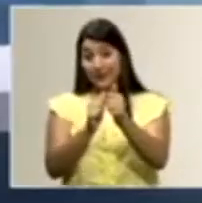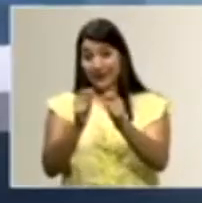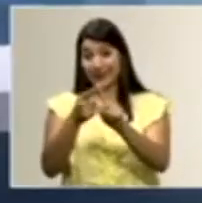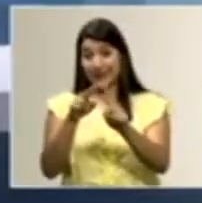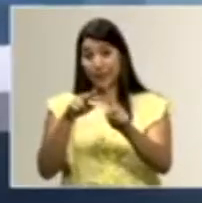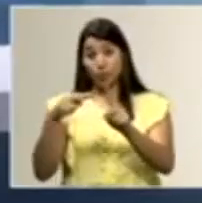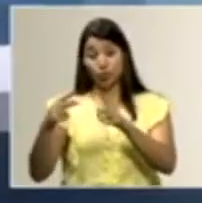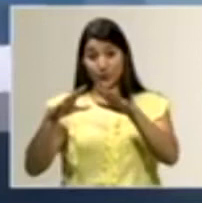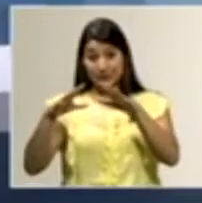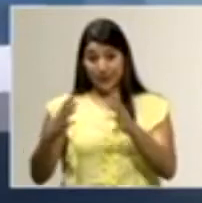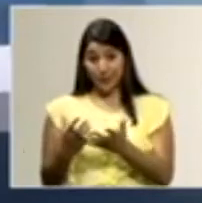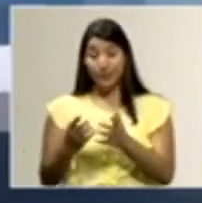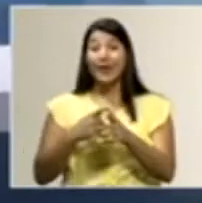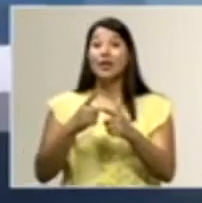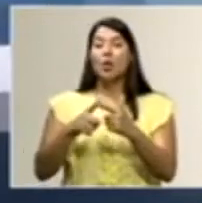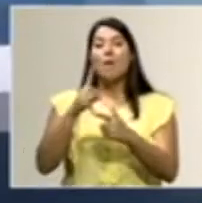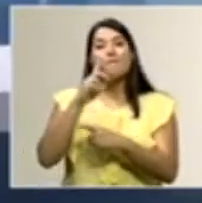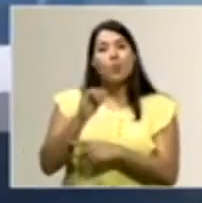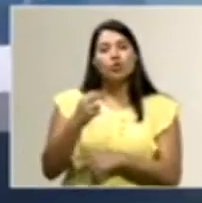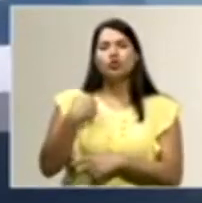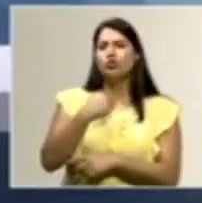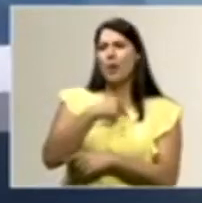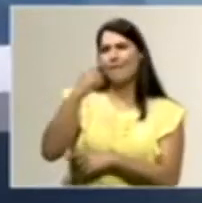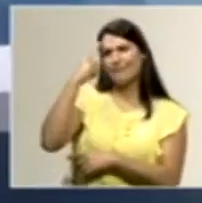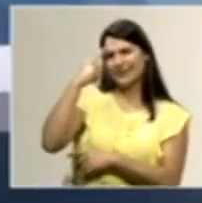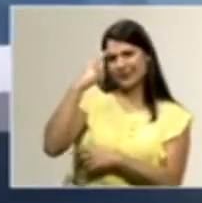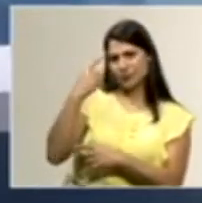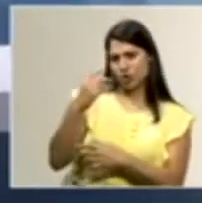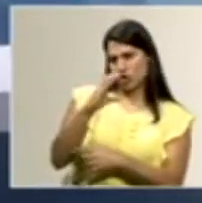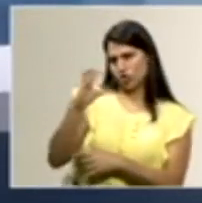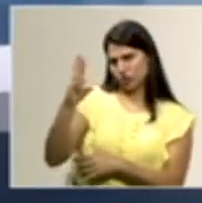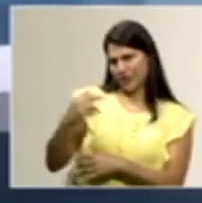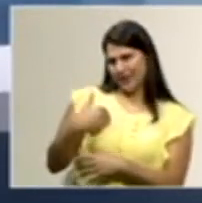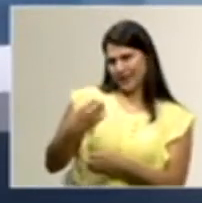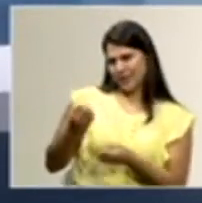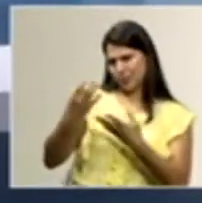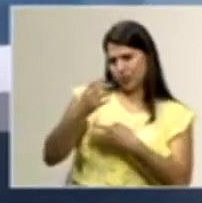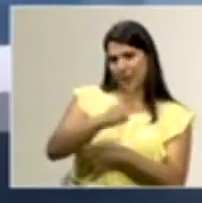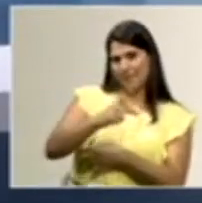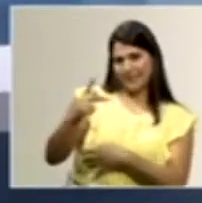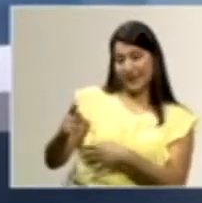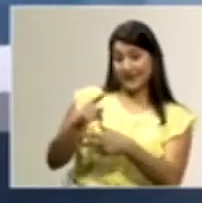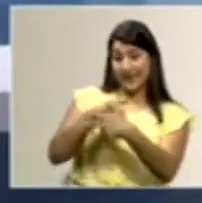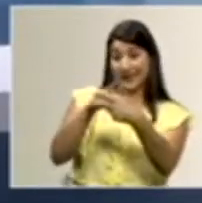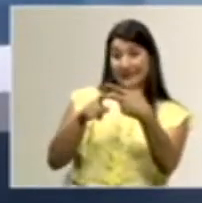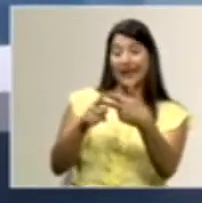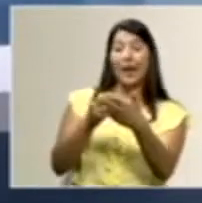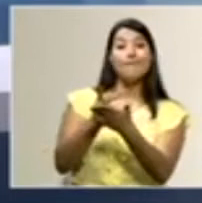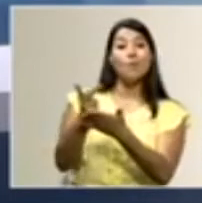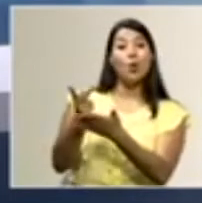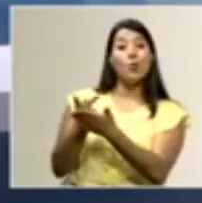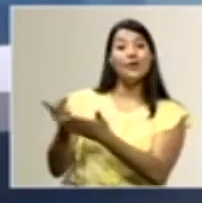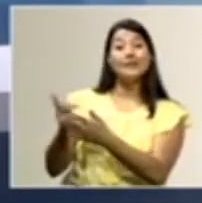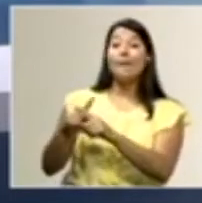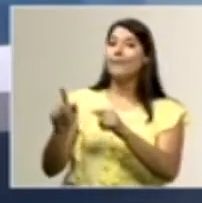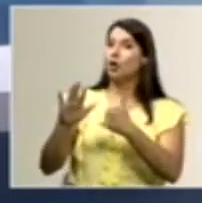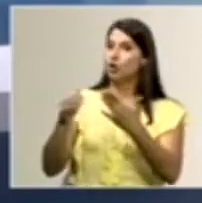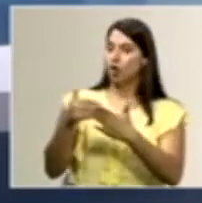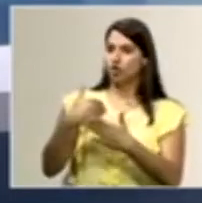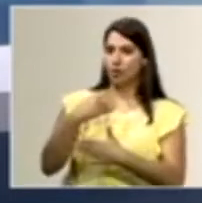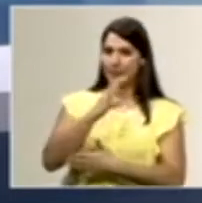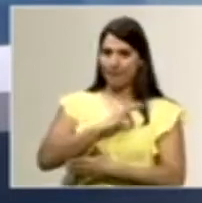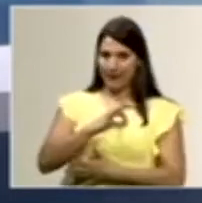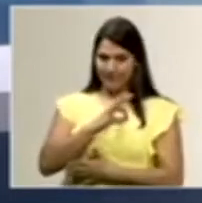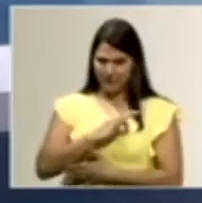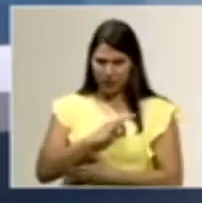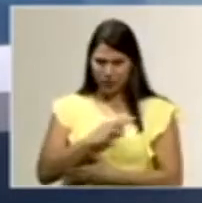nos hizo reflexionar en que playas tenemos, gracias a Dios, en tres provincias, pero todo el país se beneficia. Estamos hablando de que